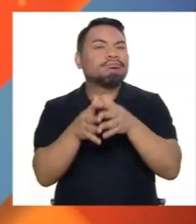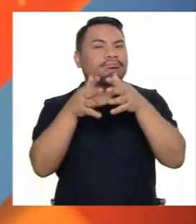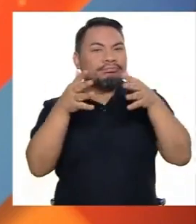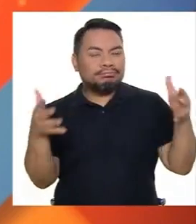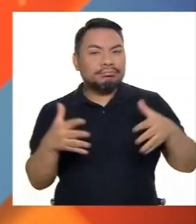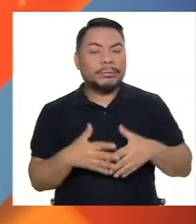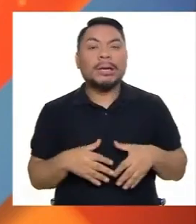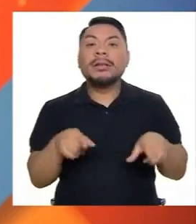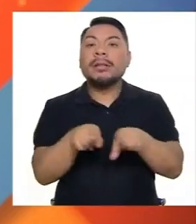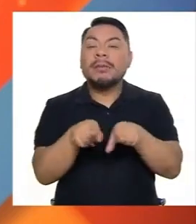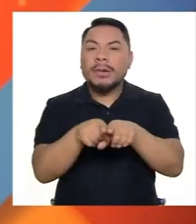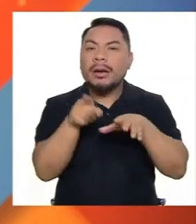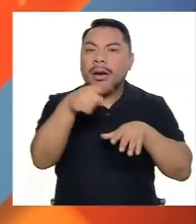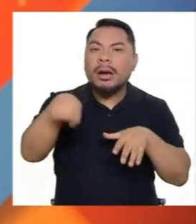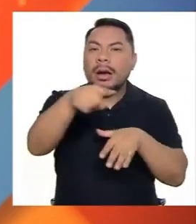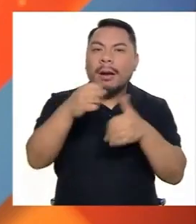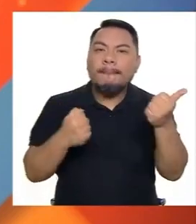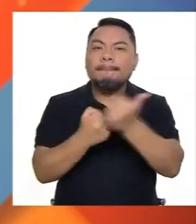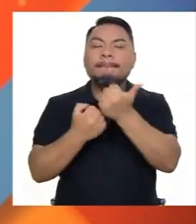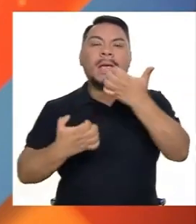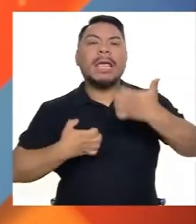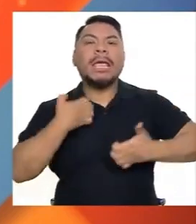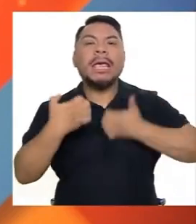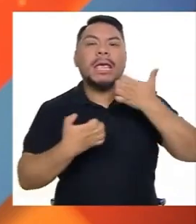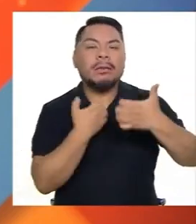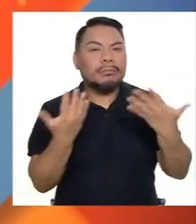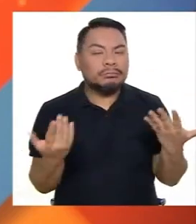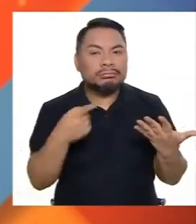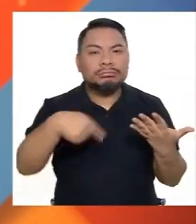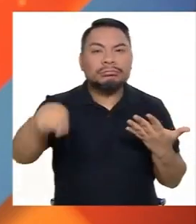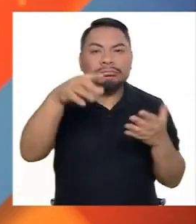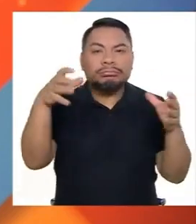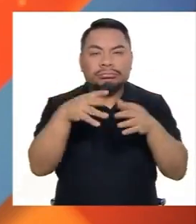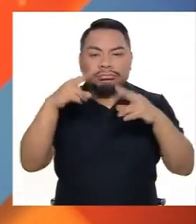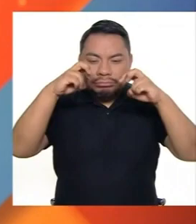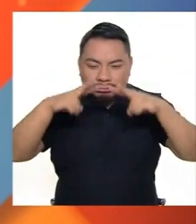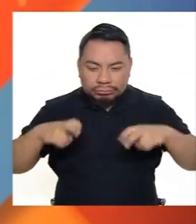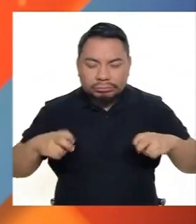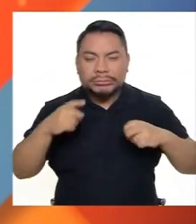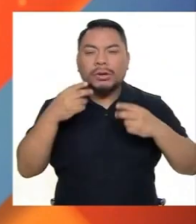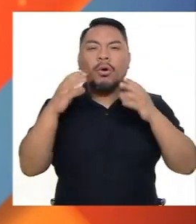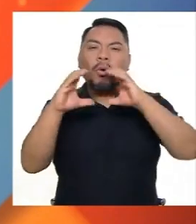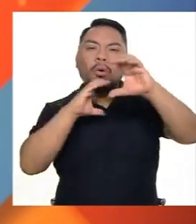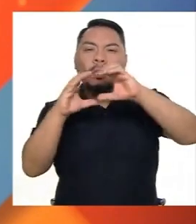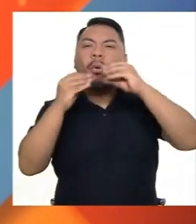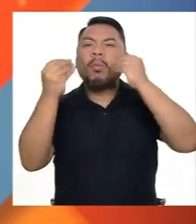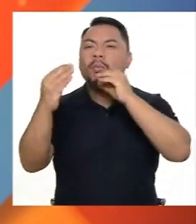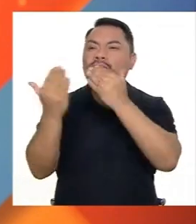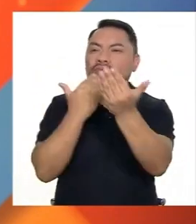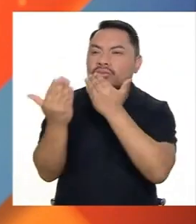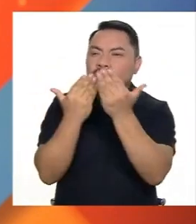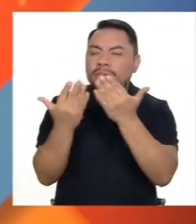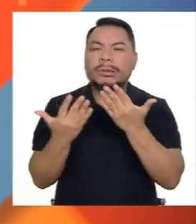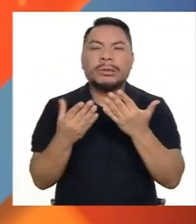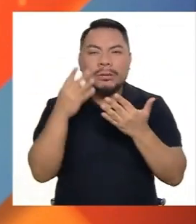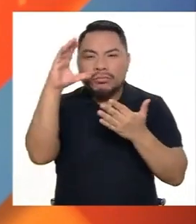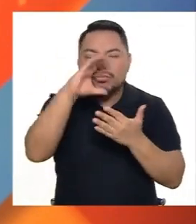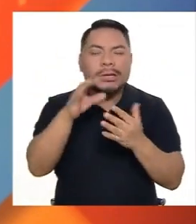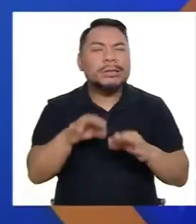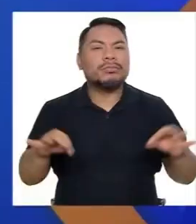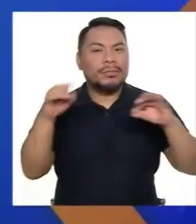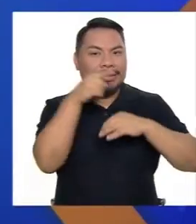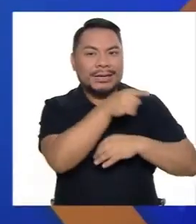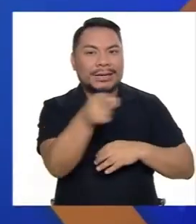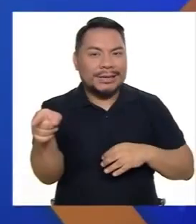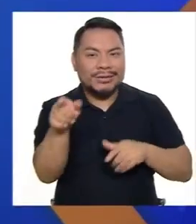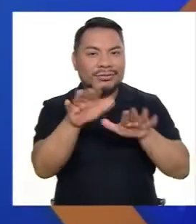y aparte de que apoyan emocionalmente tanto buscando las herramientas de comunicación, enseñando algo vital para